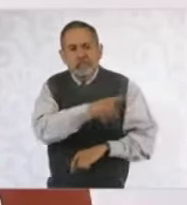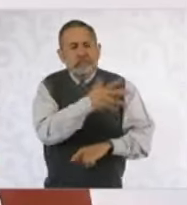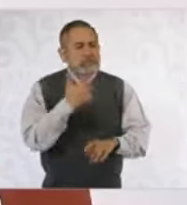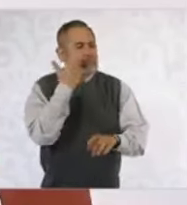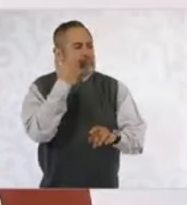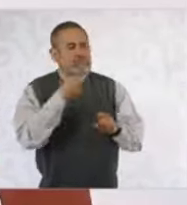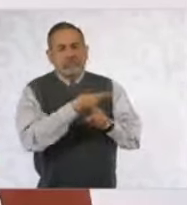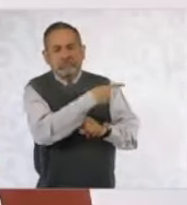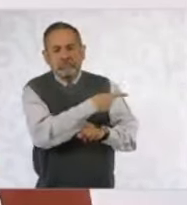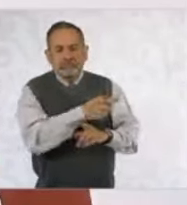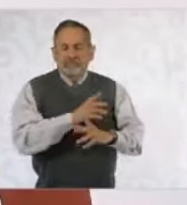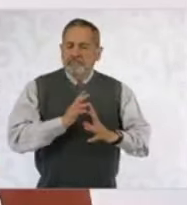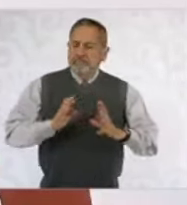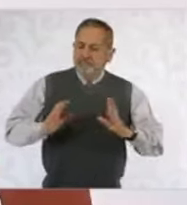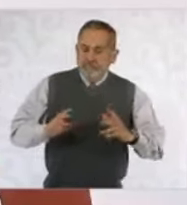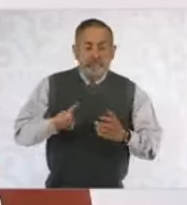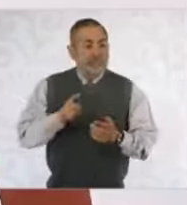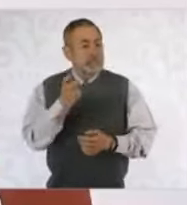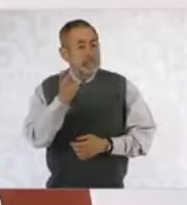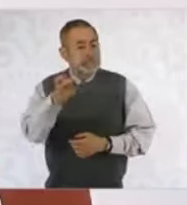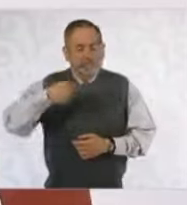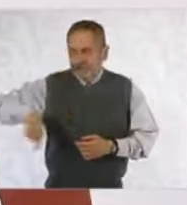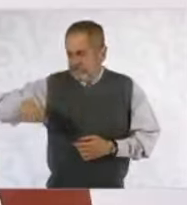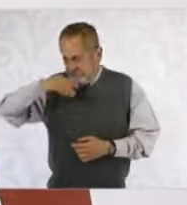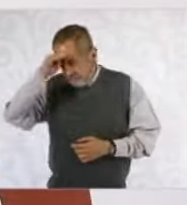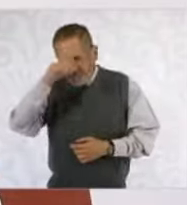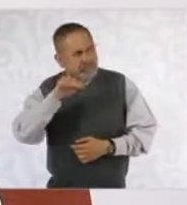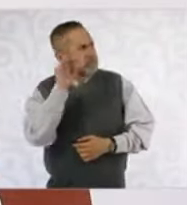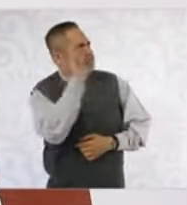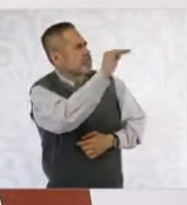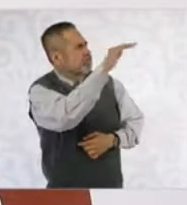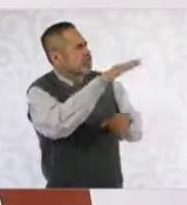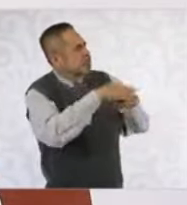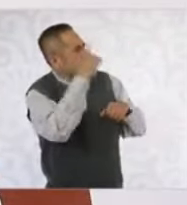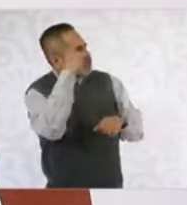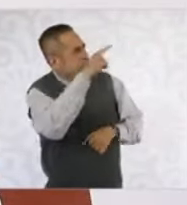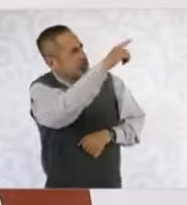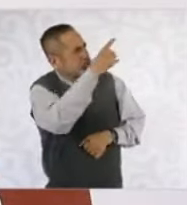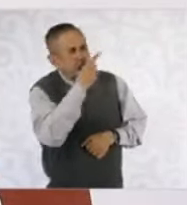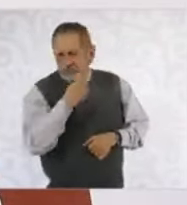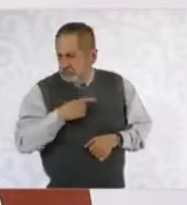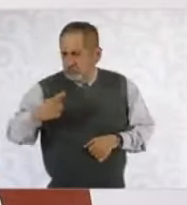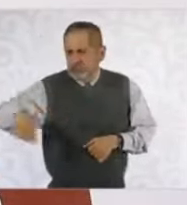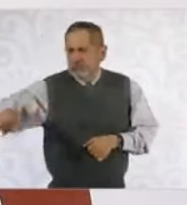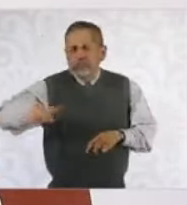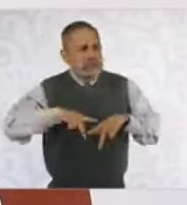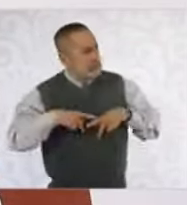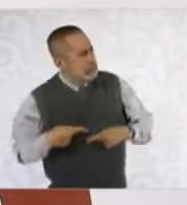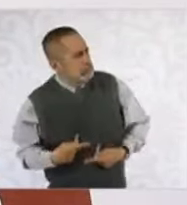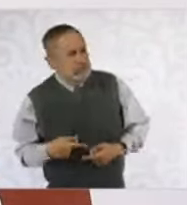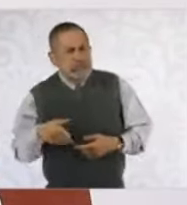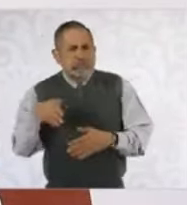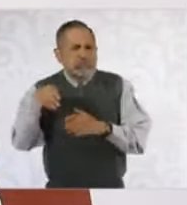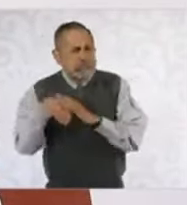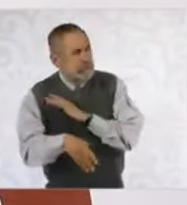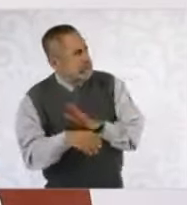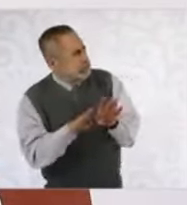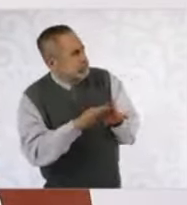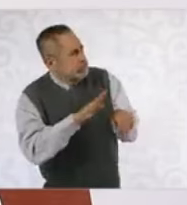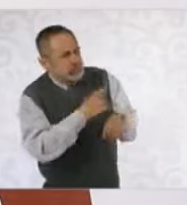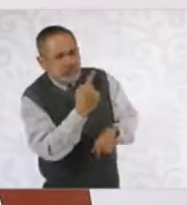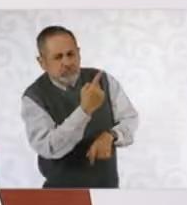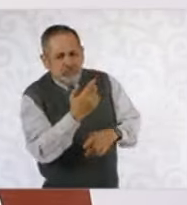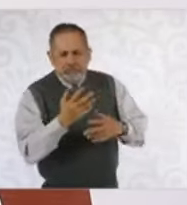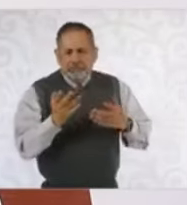por qué piensan que hay un debilitamiento institucional. De todas maneras, como bien dices, la